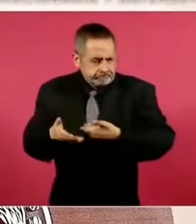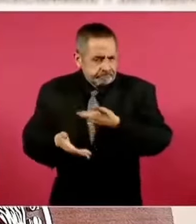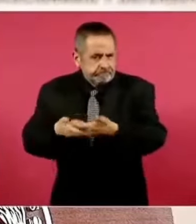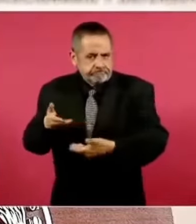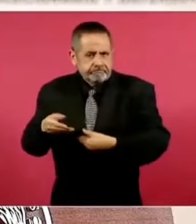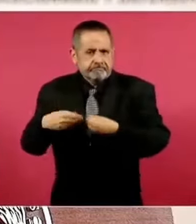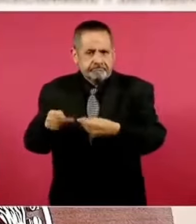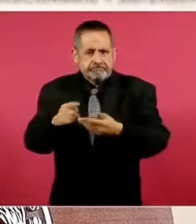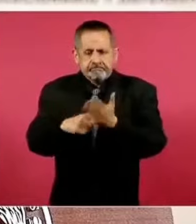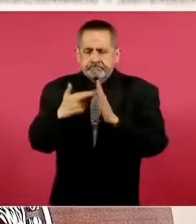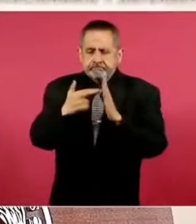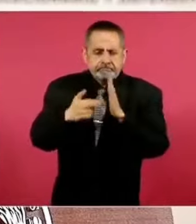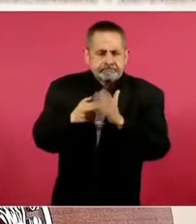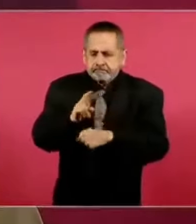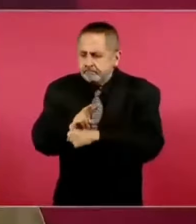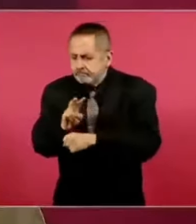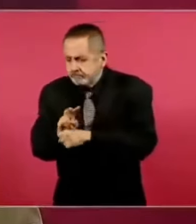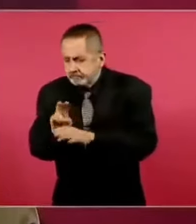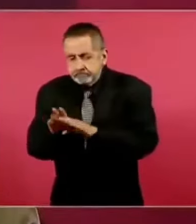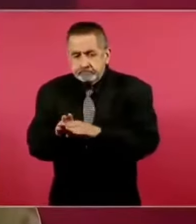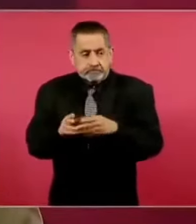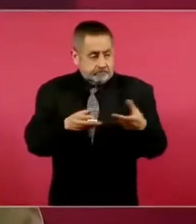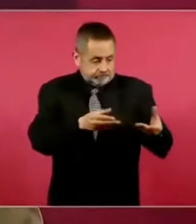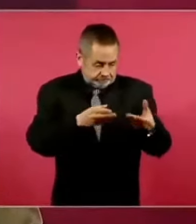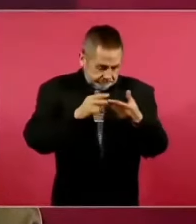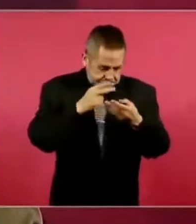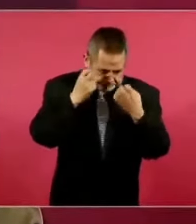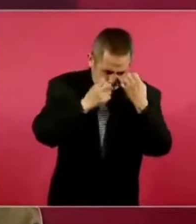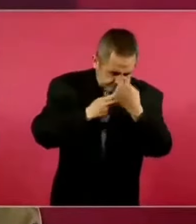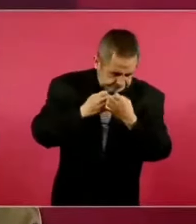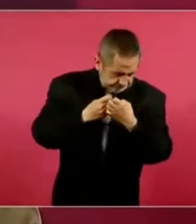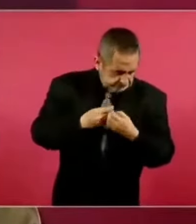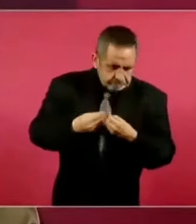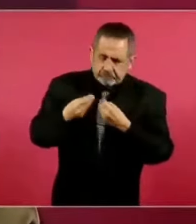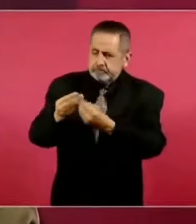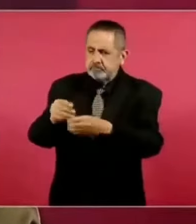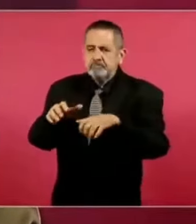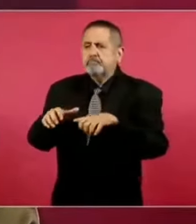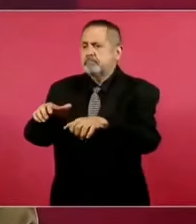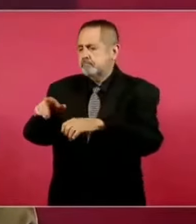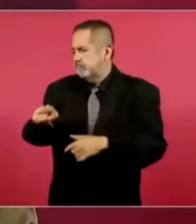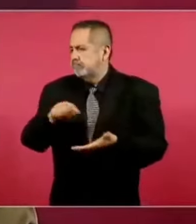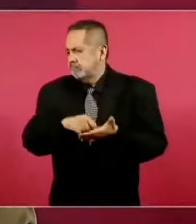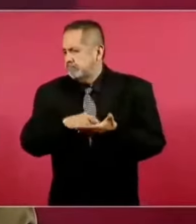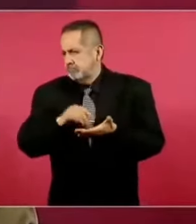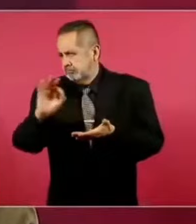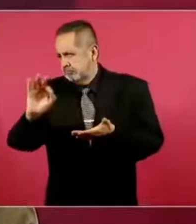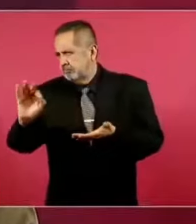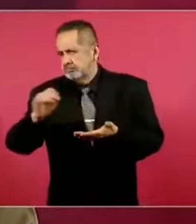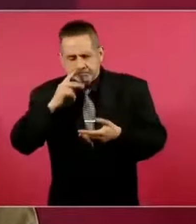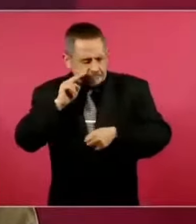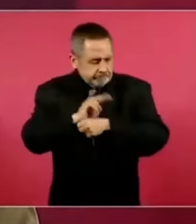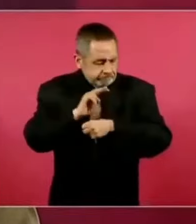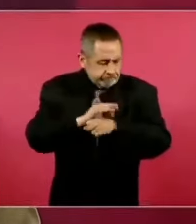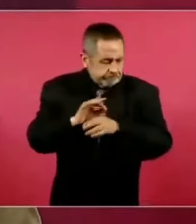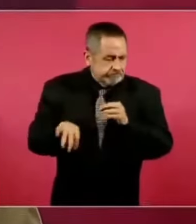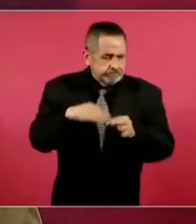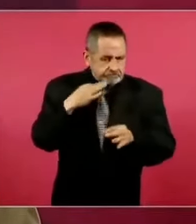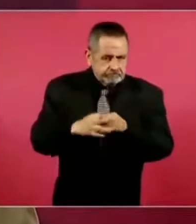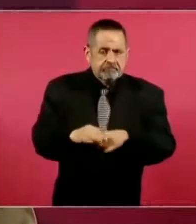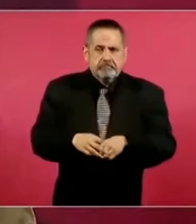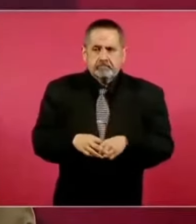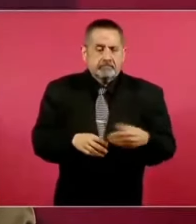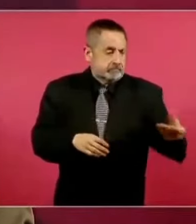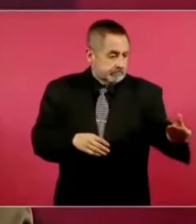llamado regulación sanitaria, cuando llegue al otro lado, la población pueda tener la tranquilidad, la certidumbre que el producto tiene los